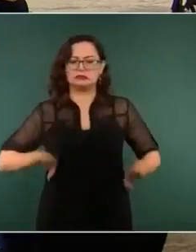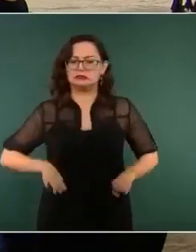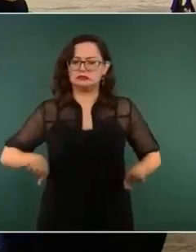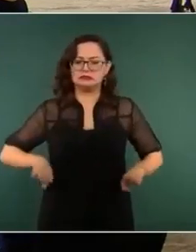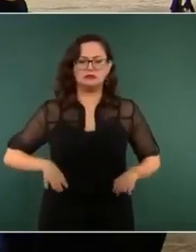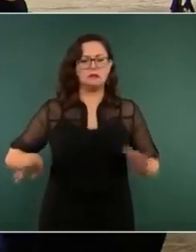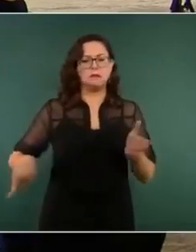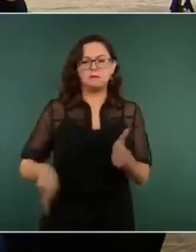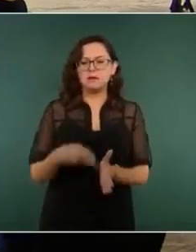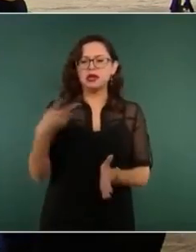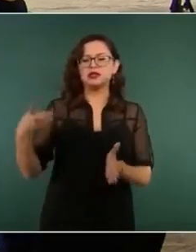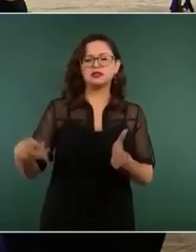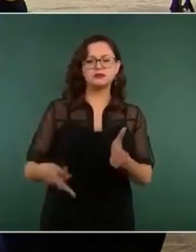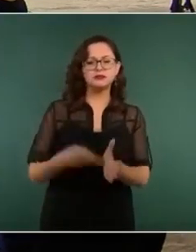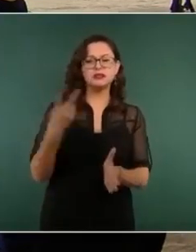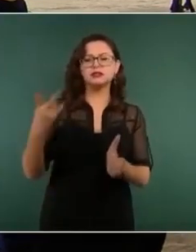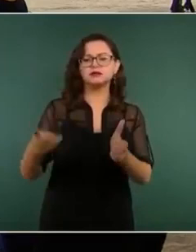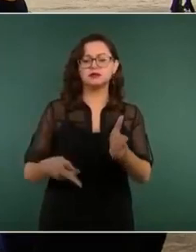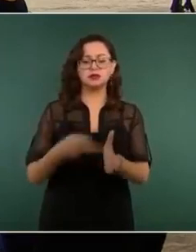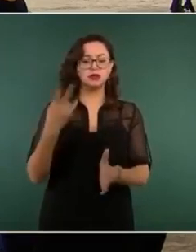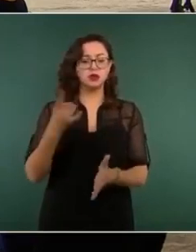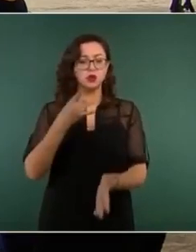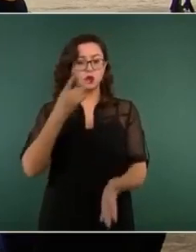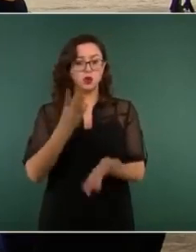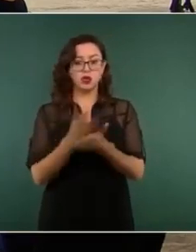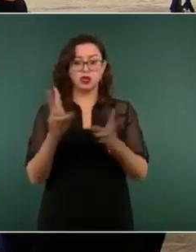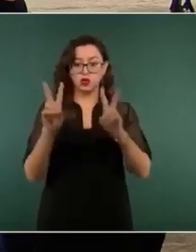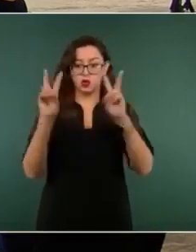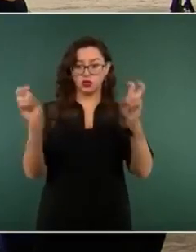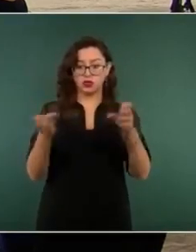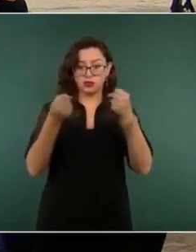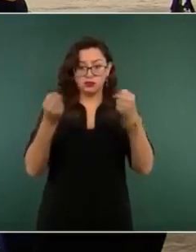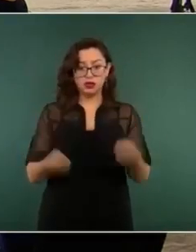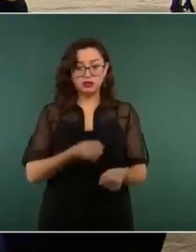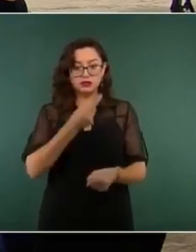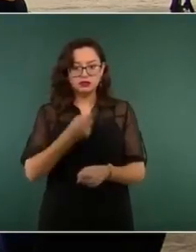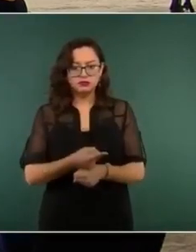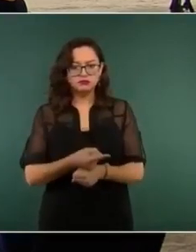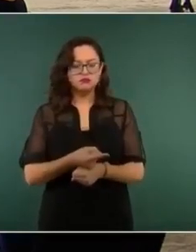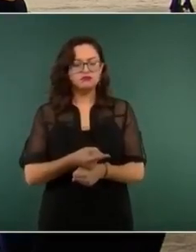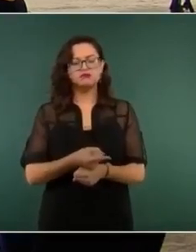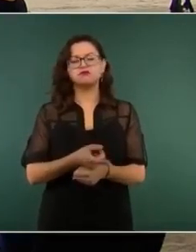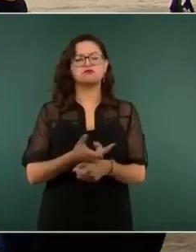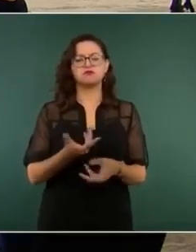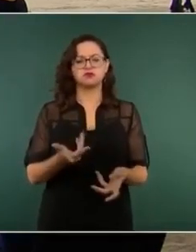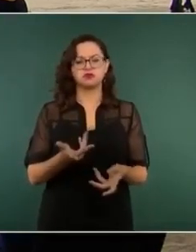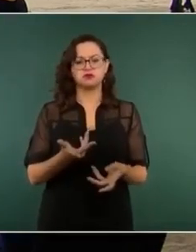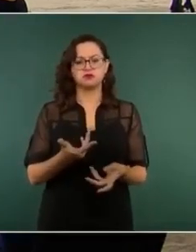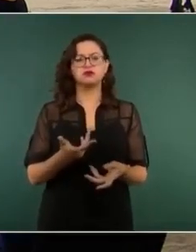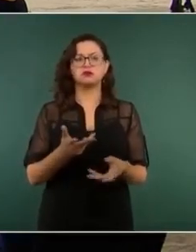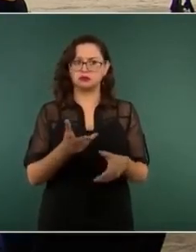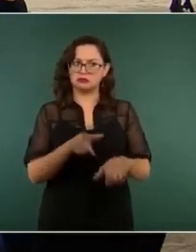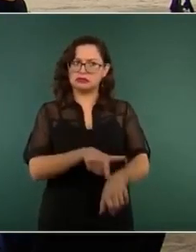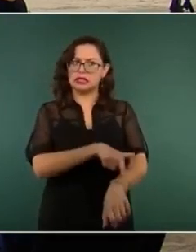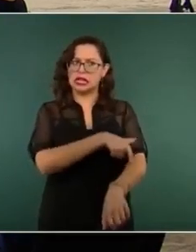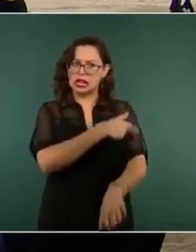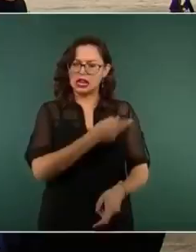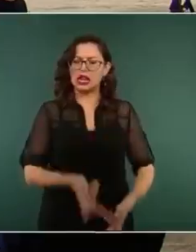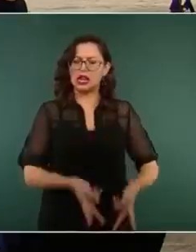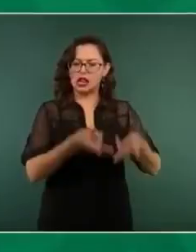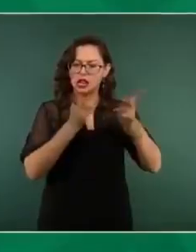en el tema de seguridad, que lo hemos platicado ampliamente y